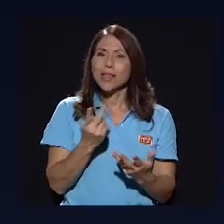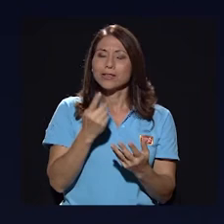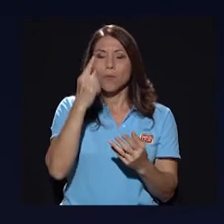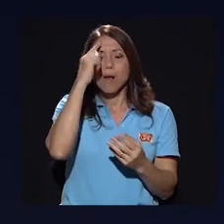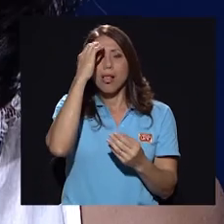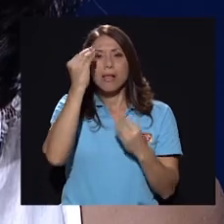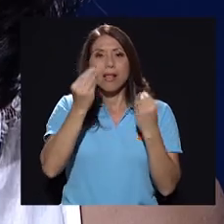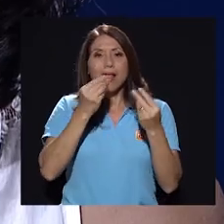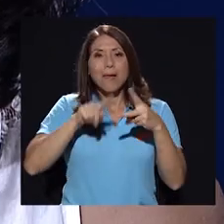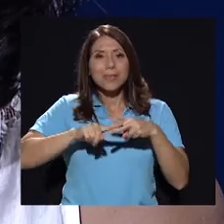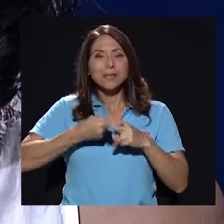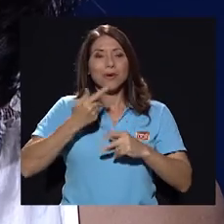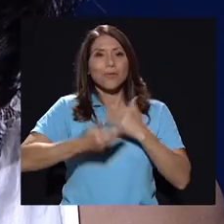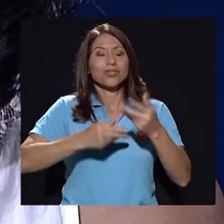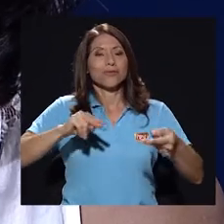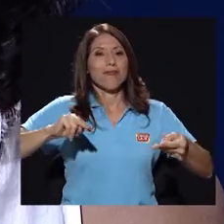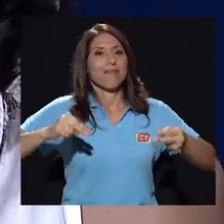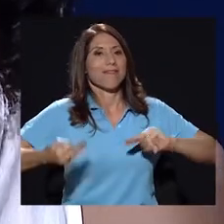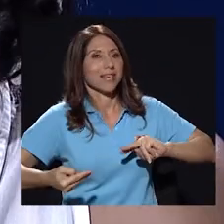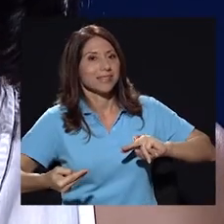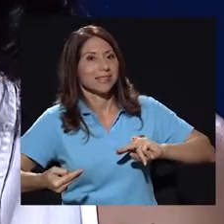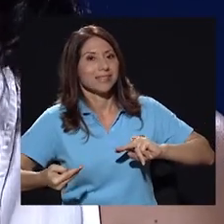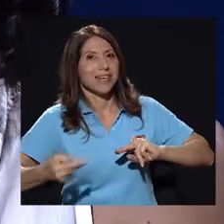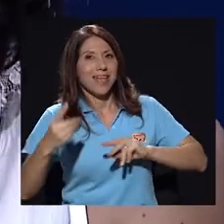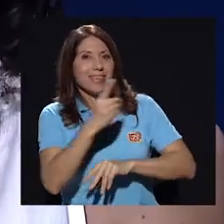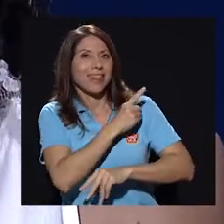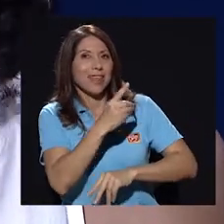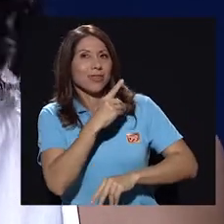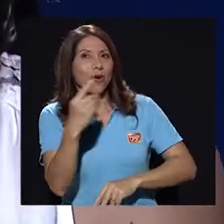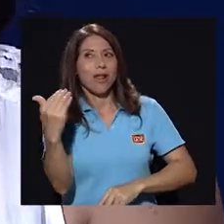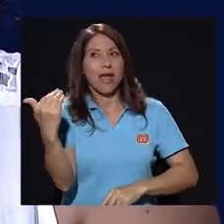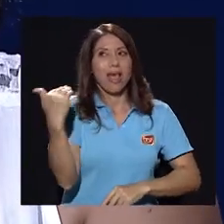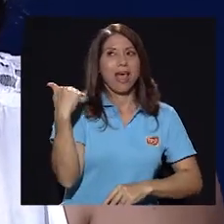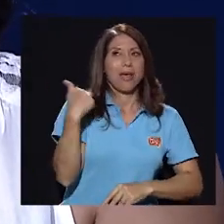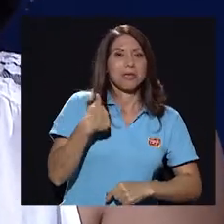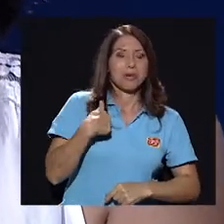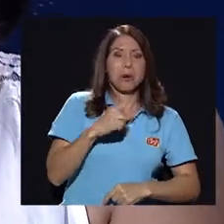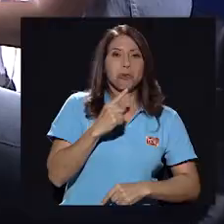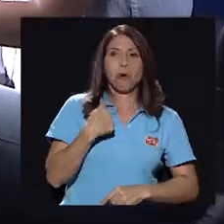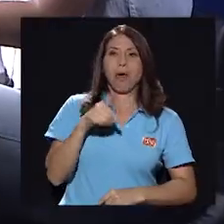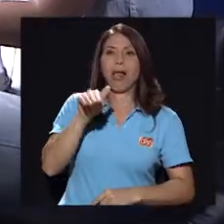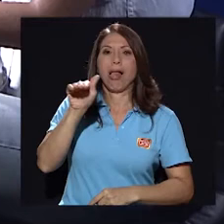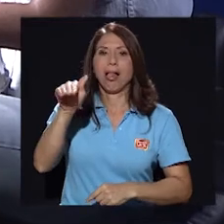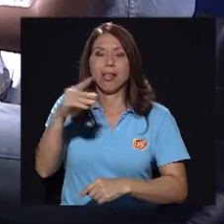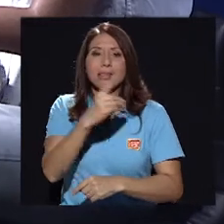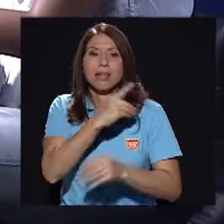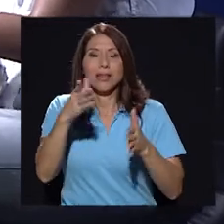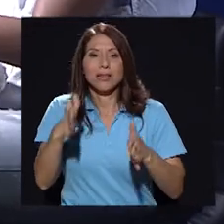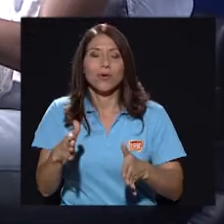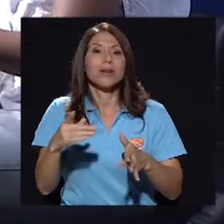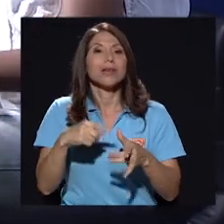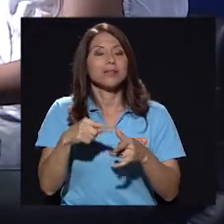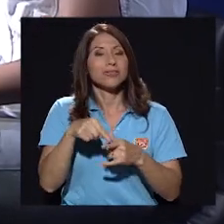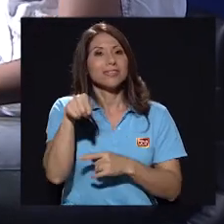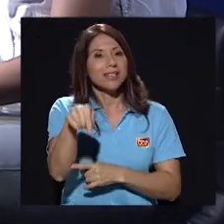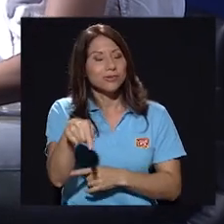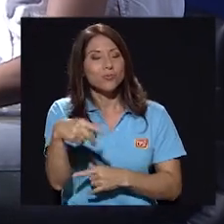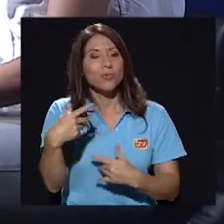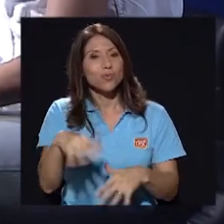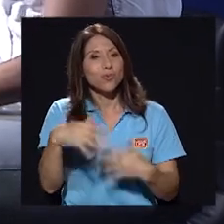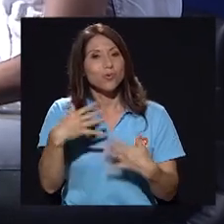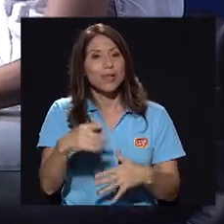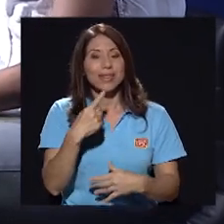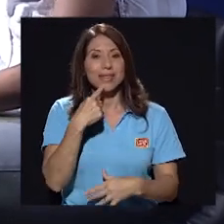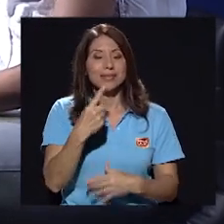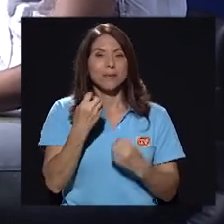de ustedes de empezar un proceso al revés, ¿verdad? Lo que no el director me busque, sino que yo lo busco. No sé, me parece que eso dice